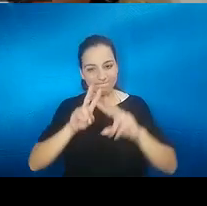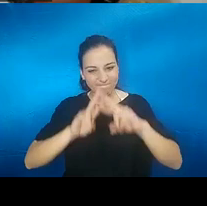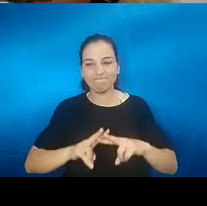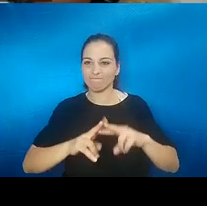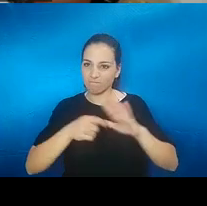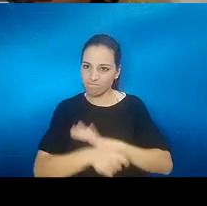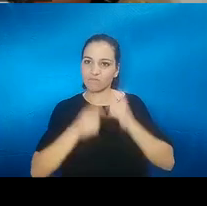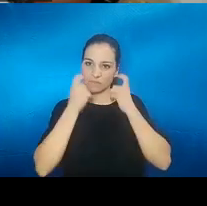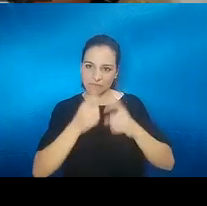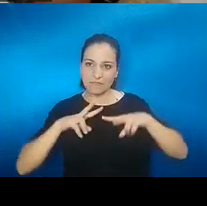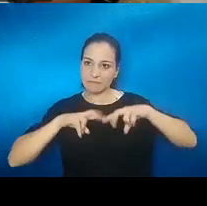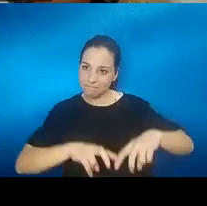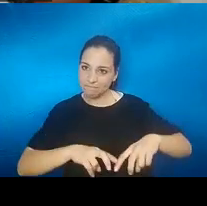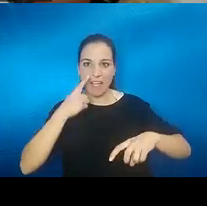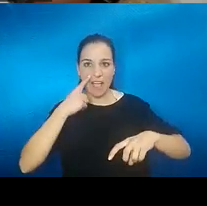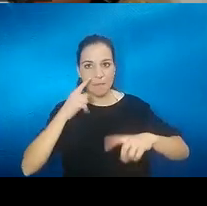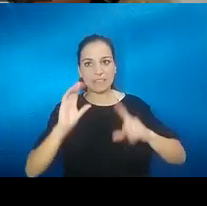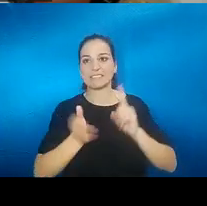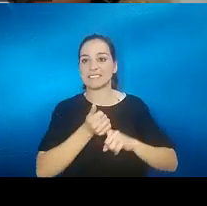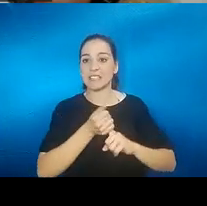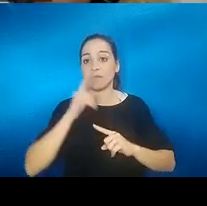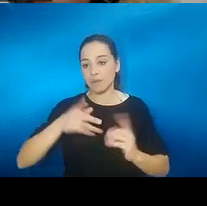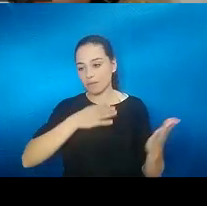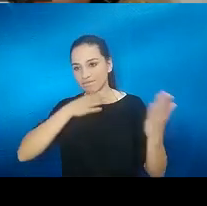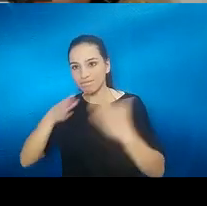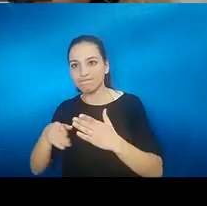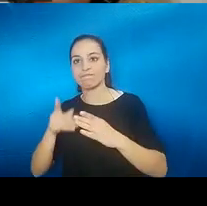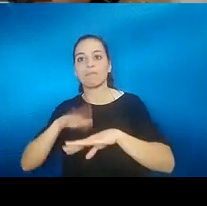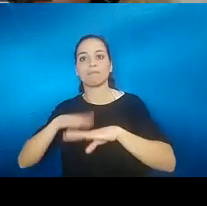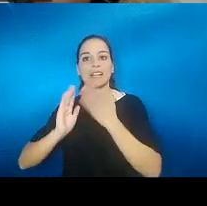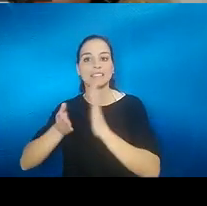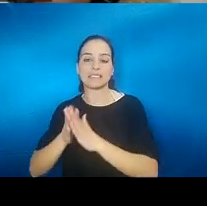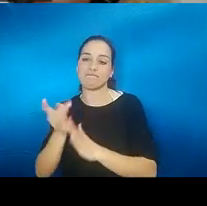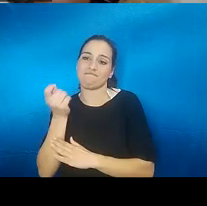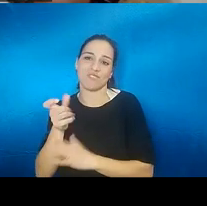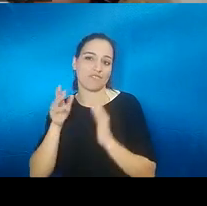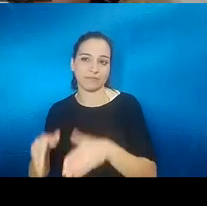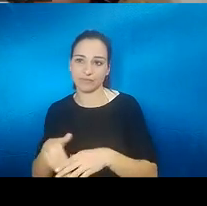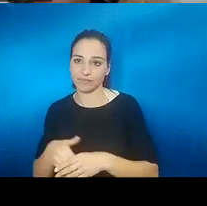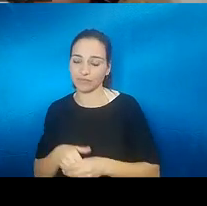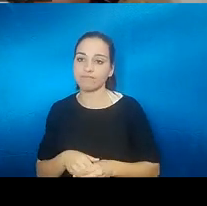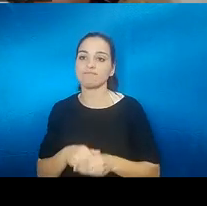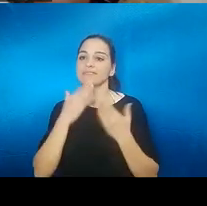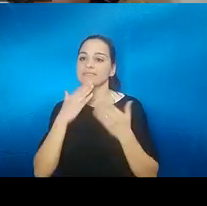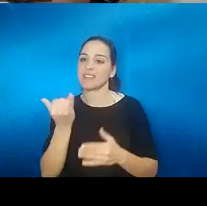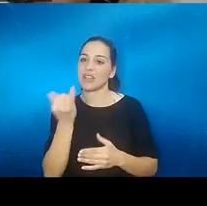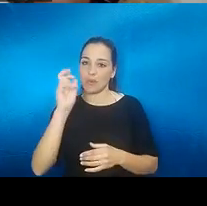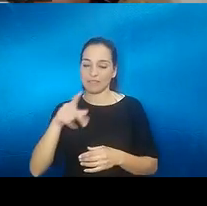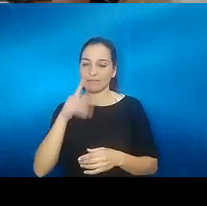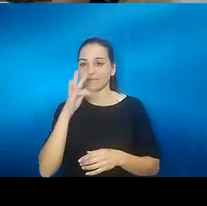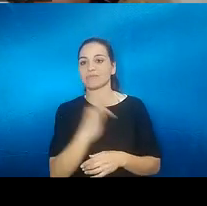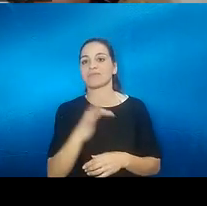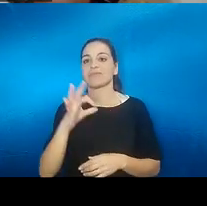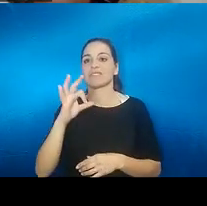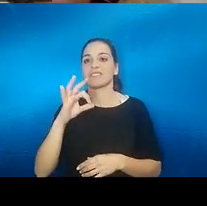falla la cosa gracias Juan y nos queda Silvia Silvia Silvia yo creo